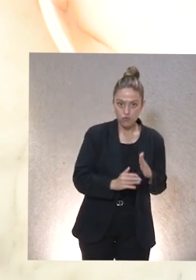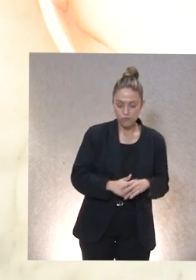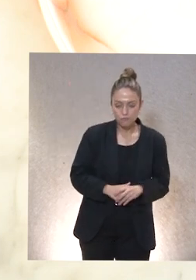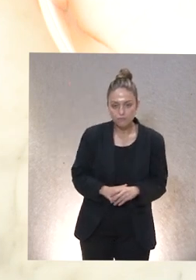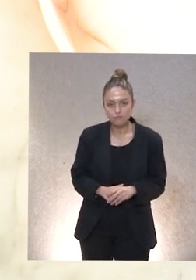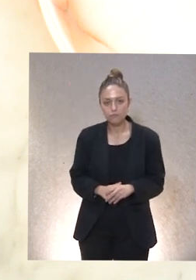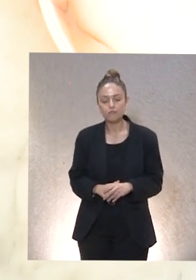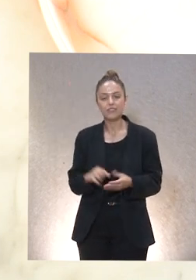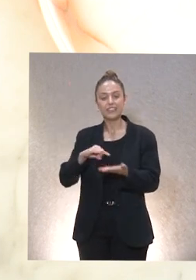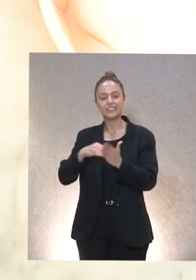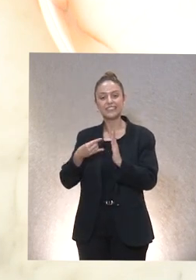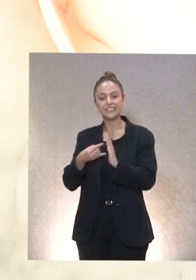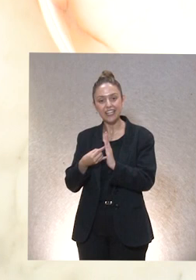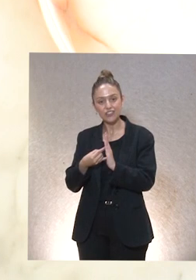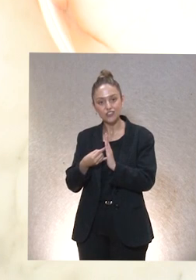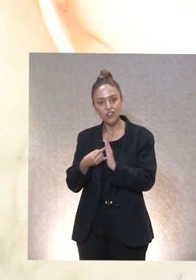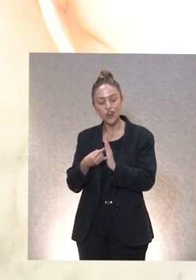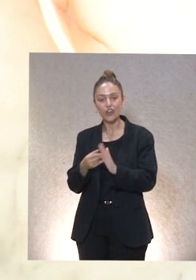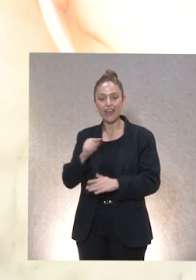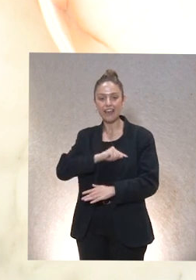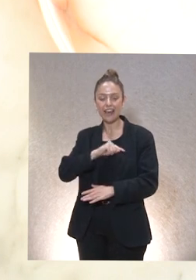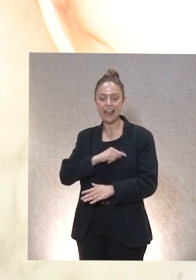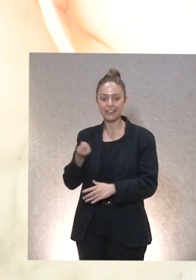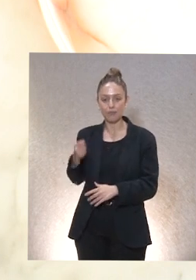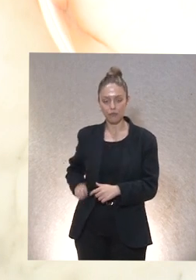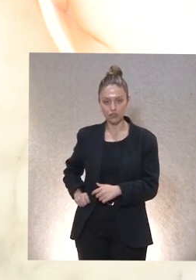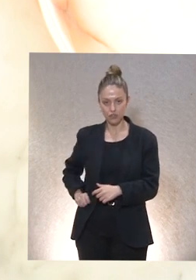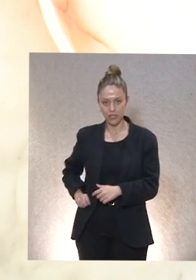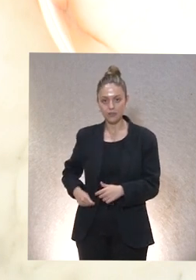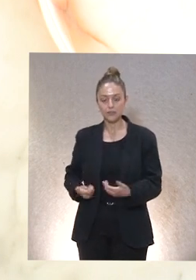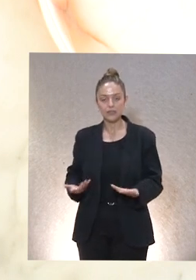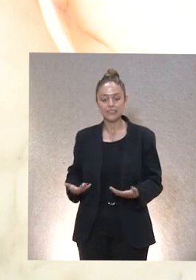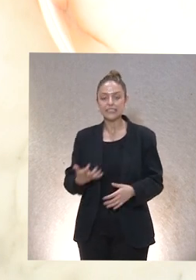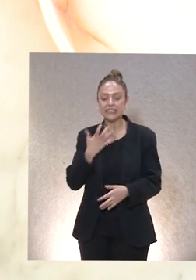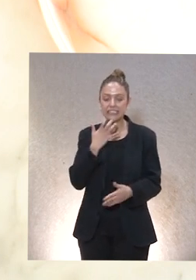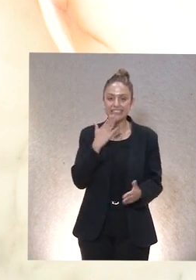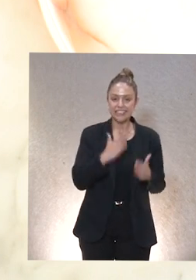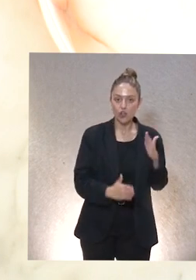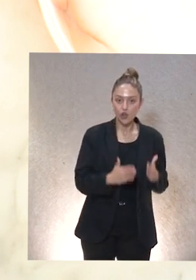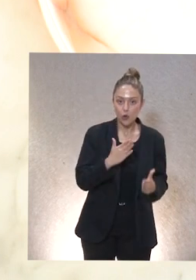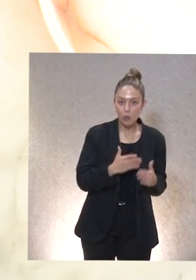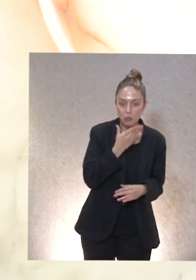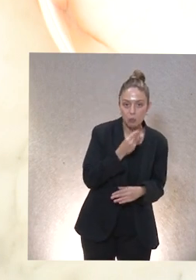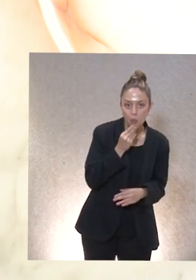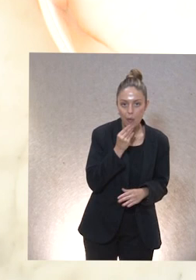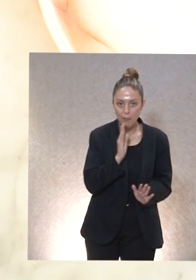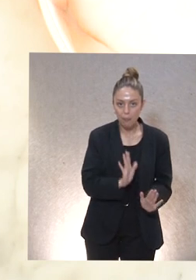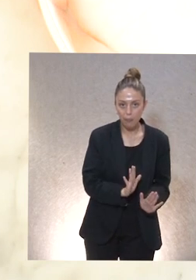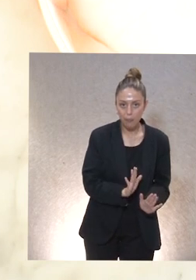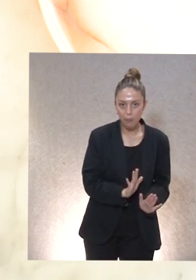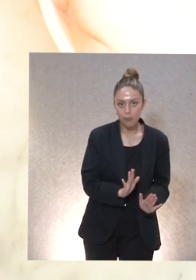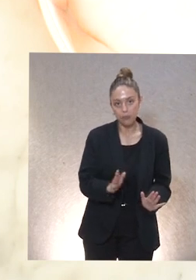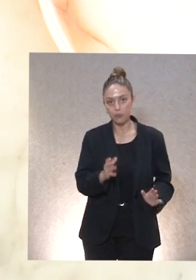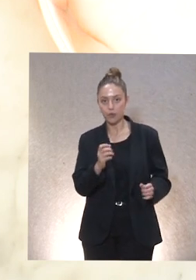la tecnología y la ética profesional bueno si el robot es guapo y